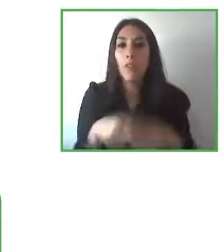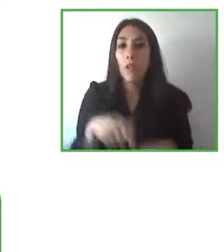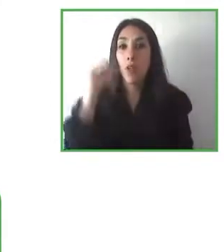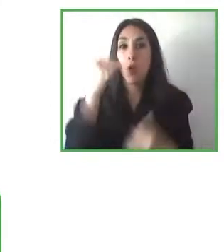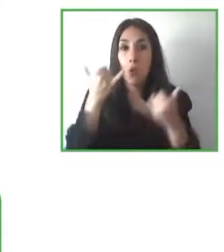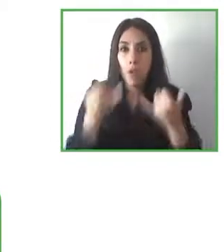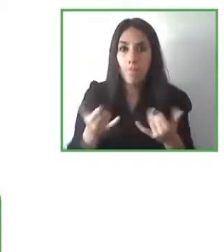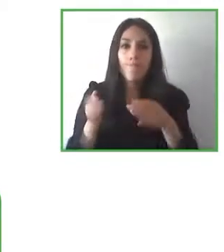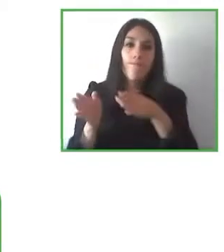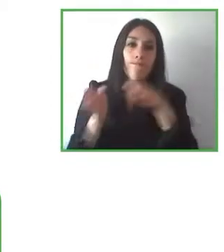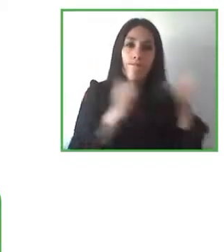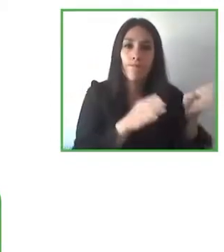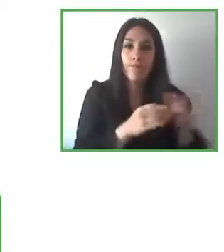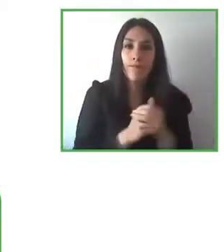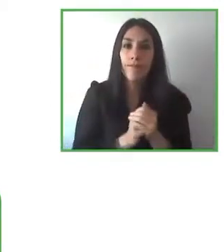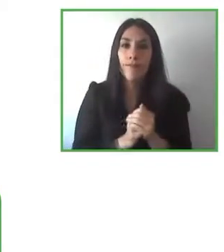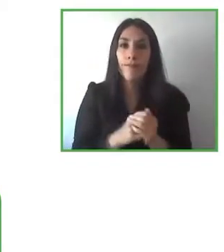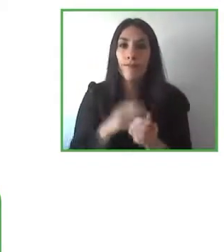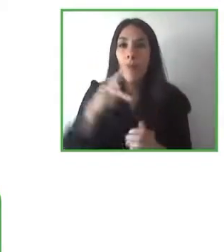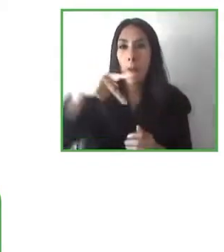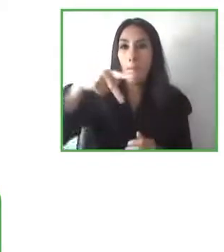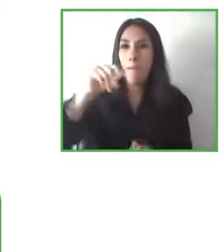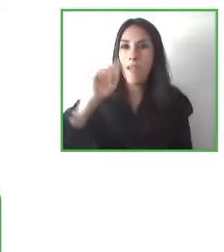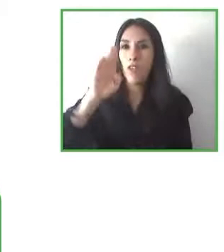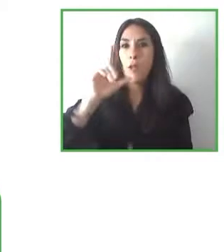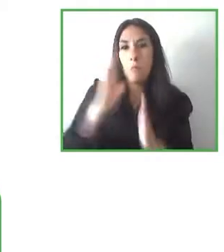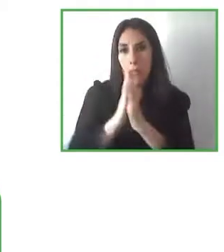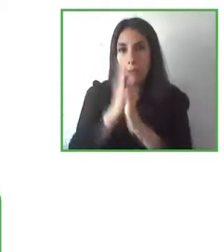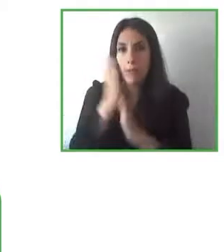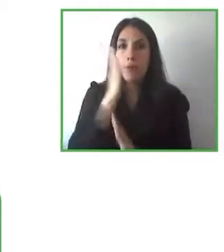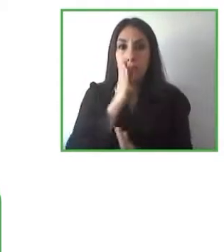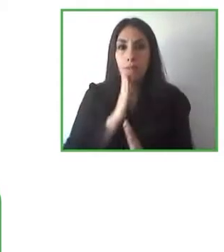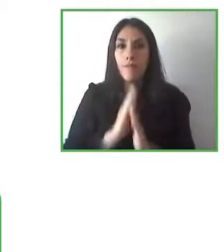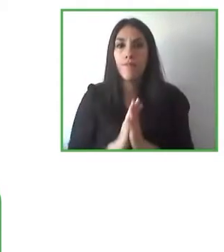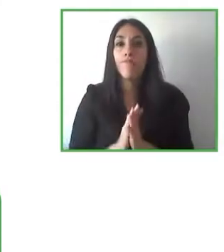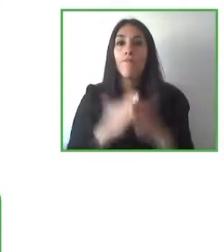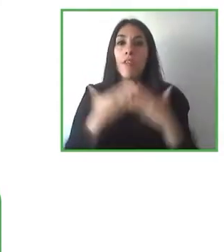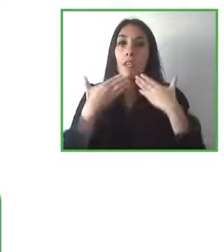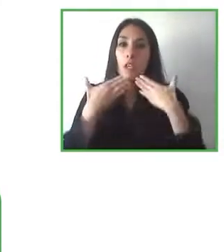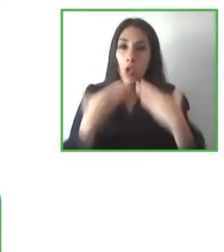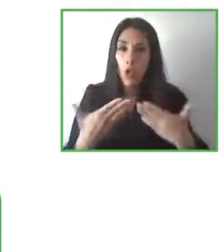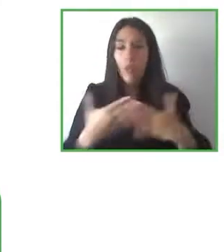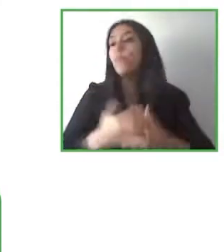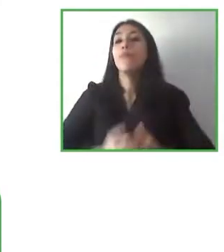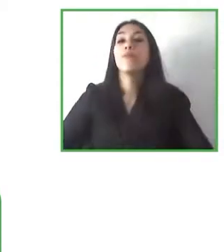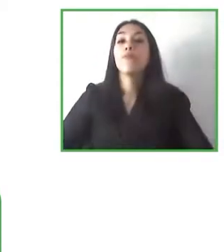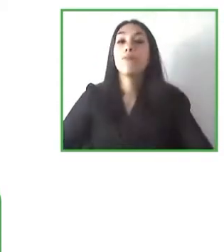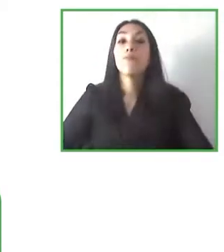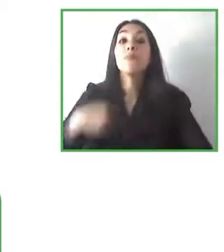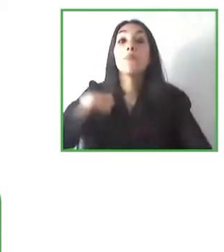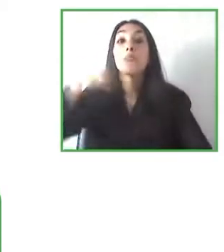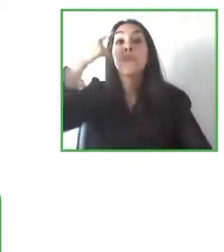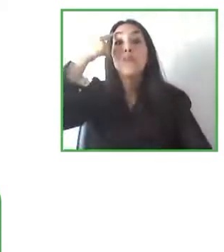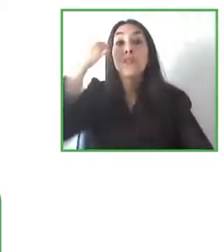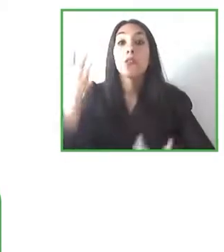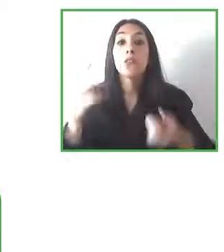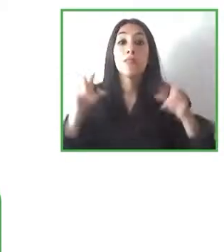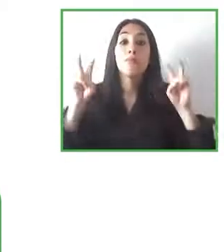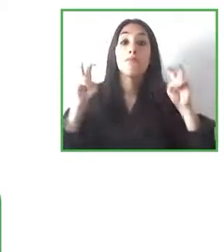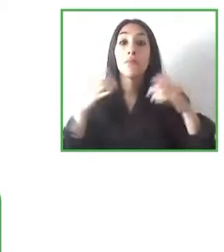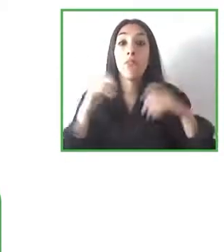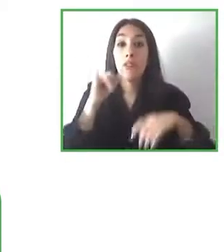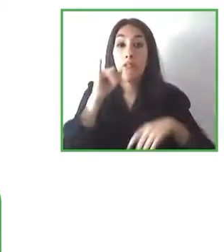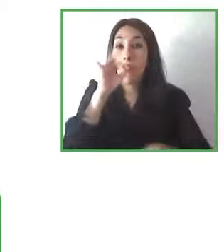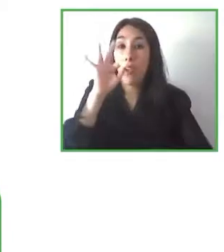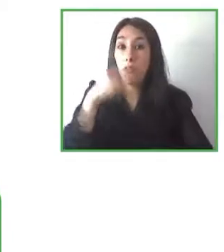gracias Ricardo yo creo que yo me quedaría con el tema de que cuando nosotros desarrollamos todo este todo este trabajo que nosotros hacemos